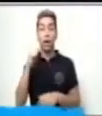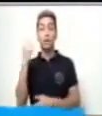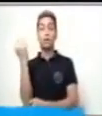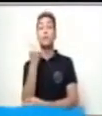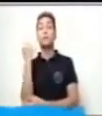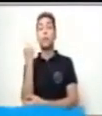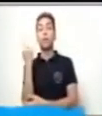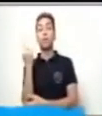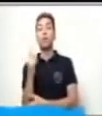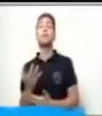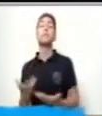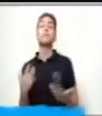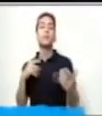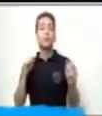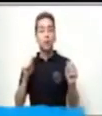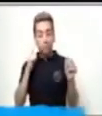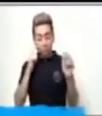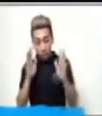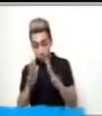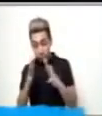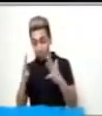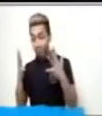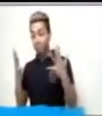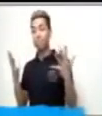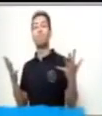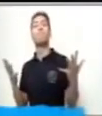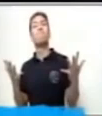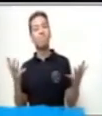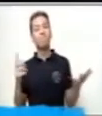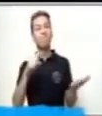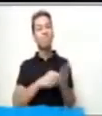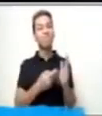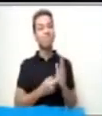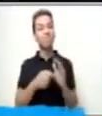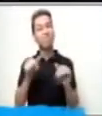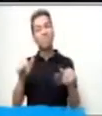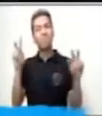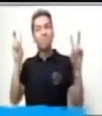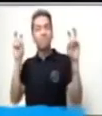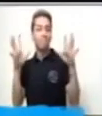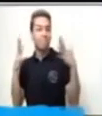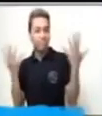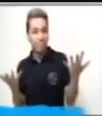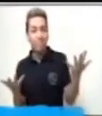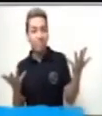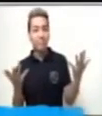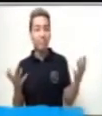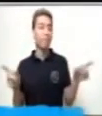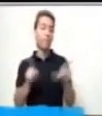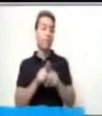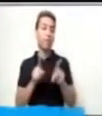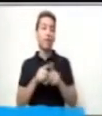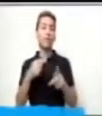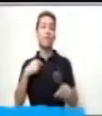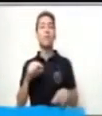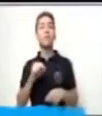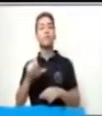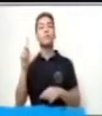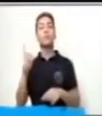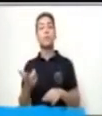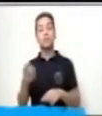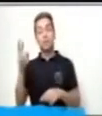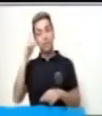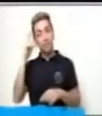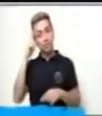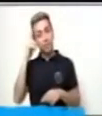que descubramos de qué se trata este tema. Pero como ya es costumbre, recuerda que